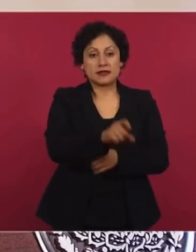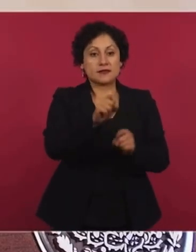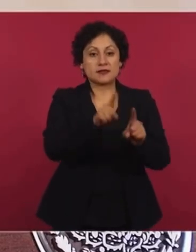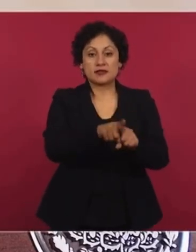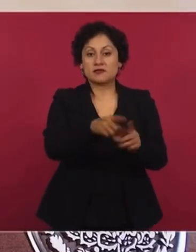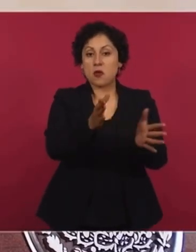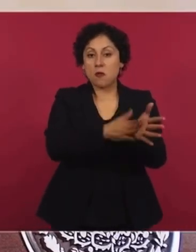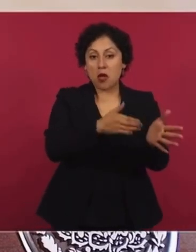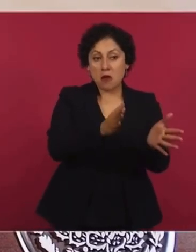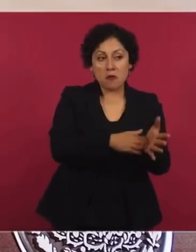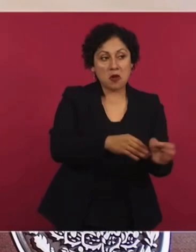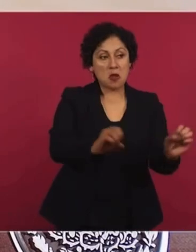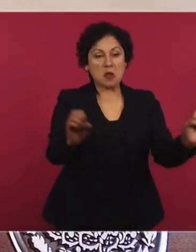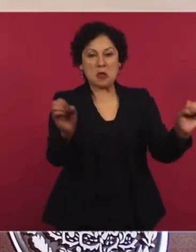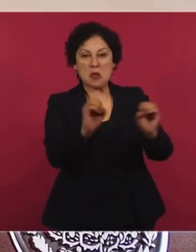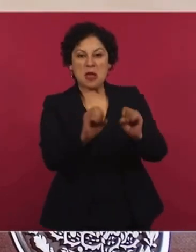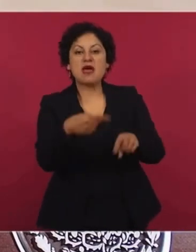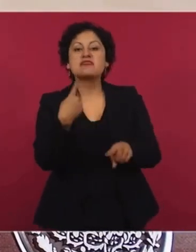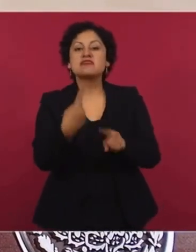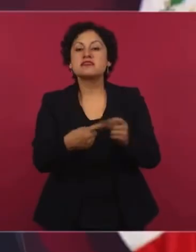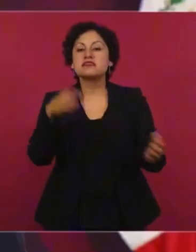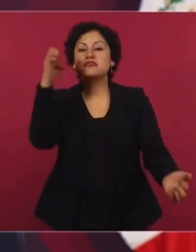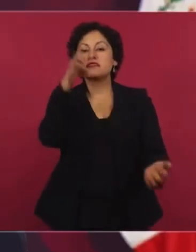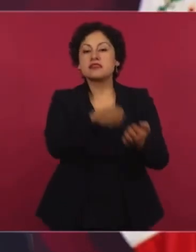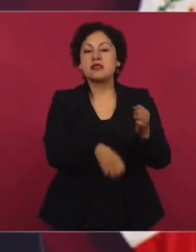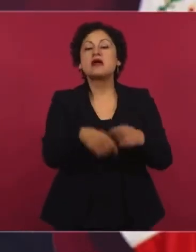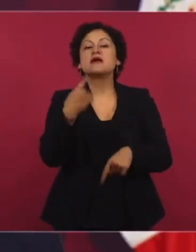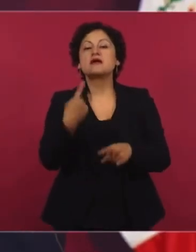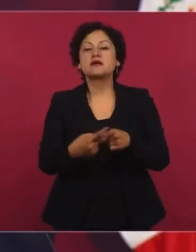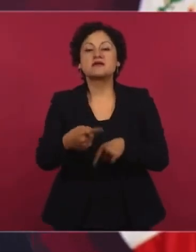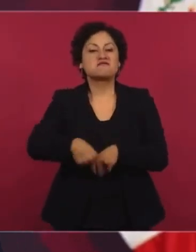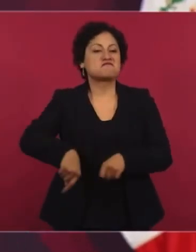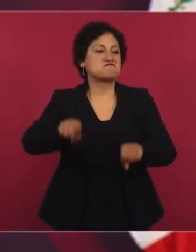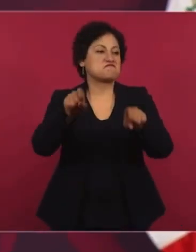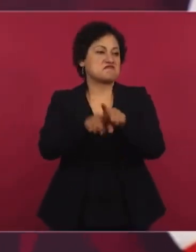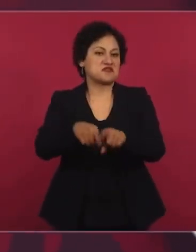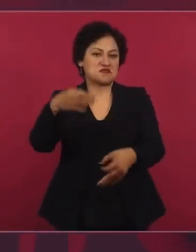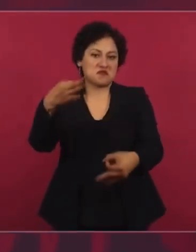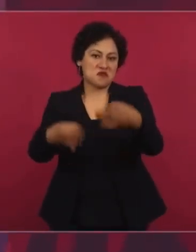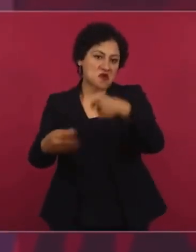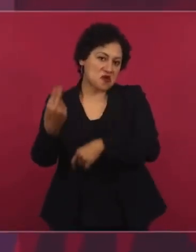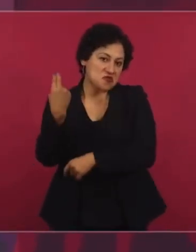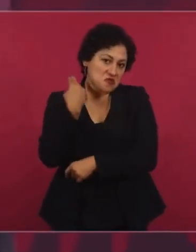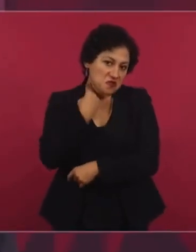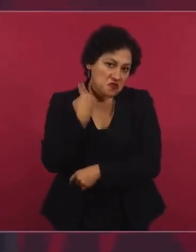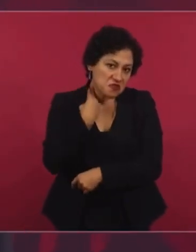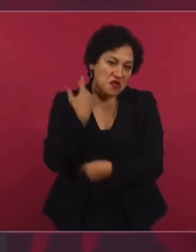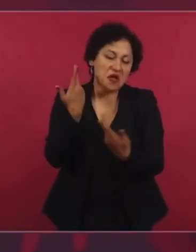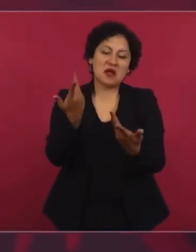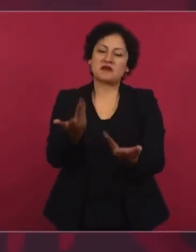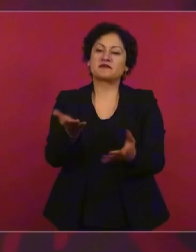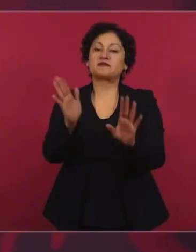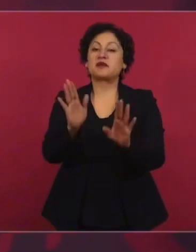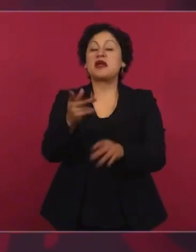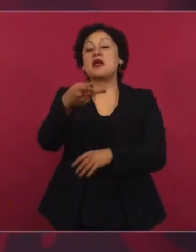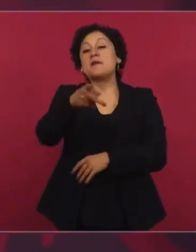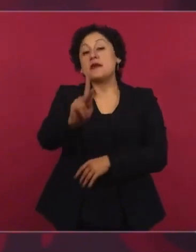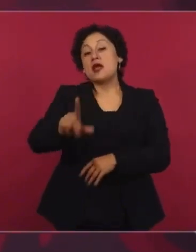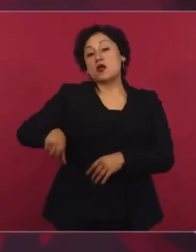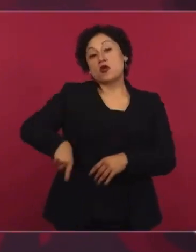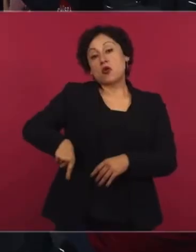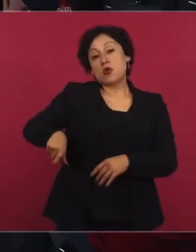jueces, con notarios públicos, y obligaban al gobierno a pagar una indemnización,